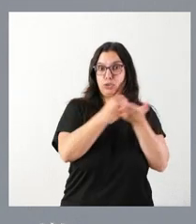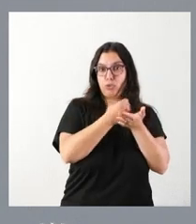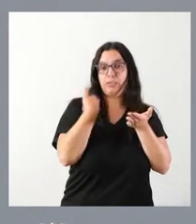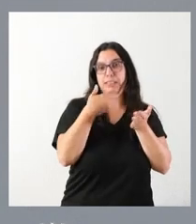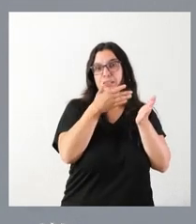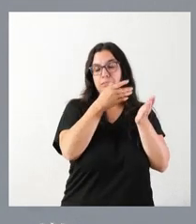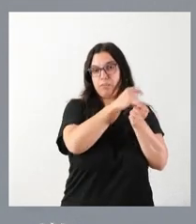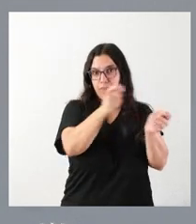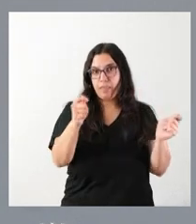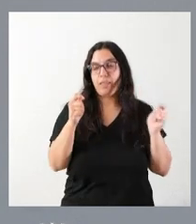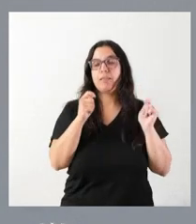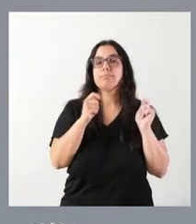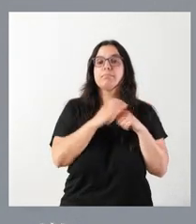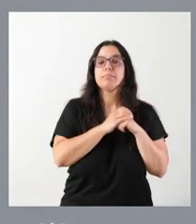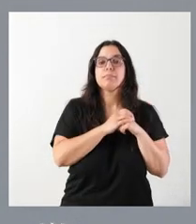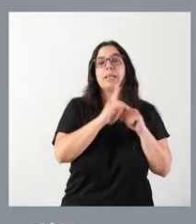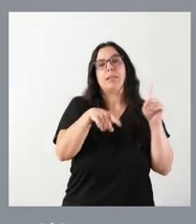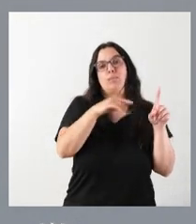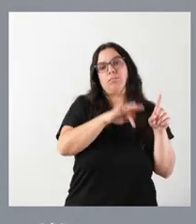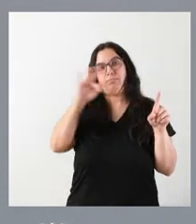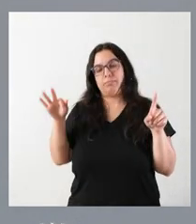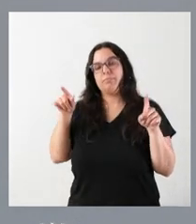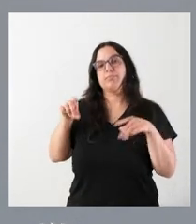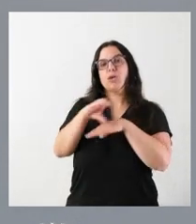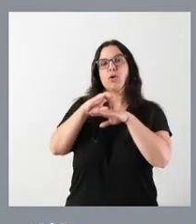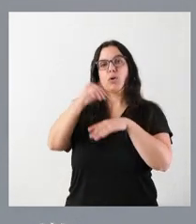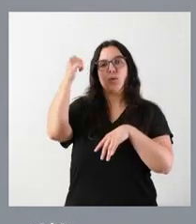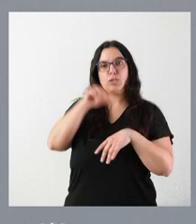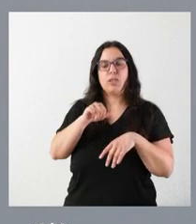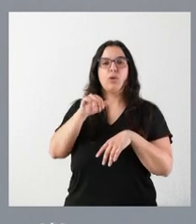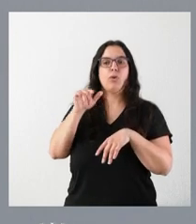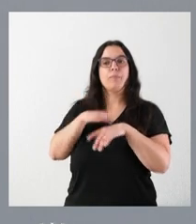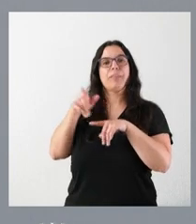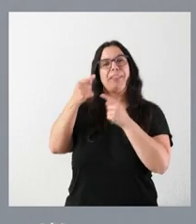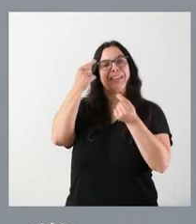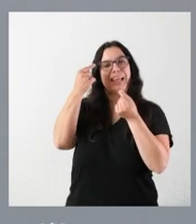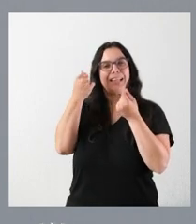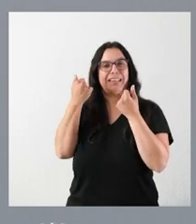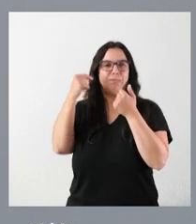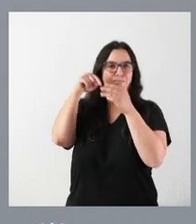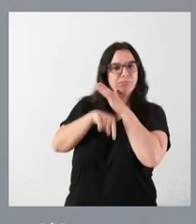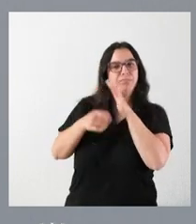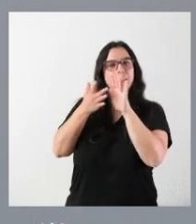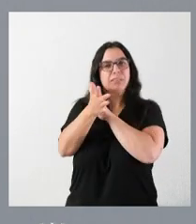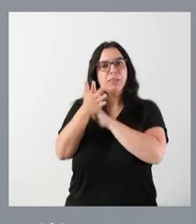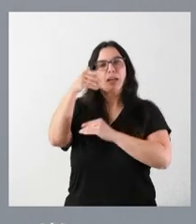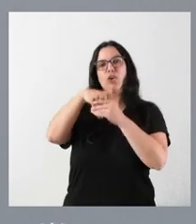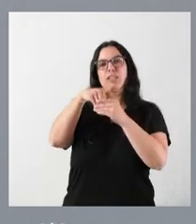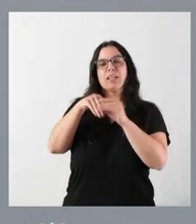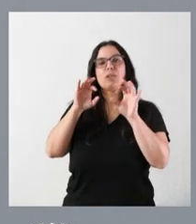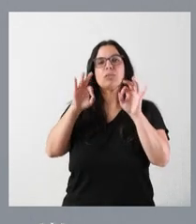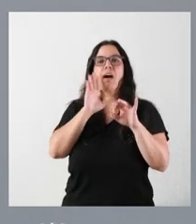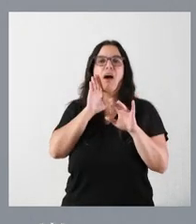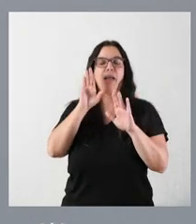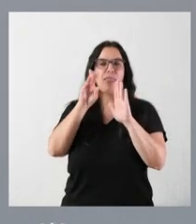a cada uno de ellos. Y luego cedo la palabra al consejero para que con más detalle desarrolle el contenido del mencionado decreto